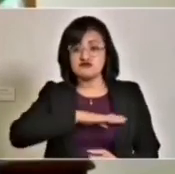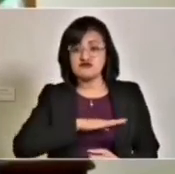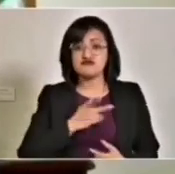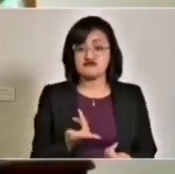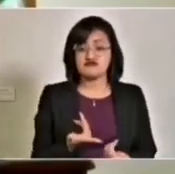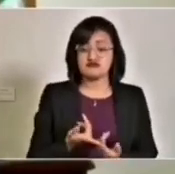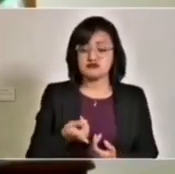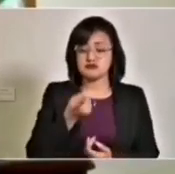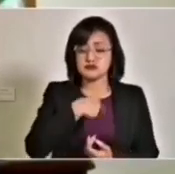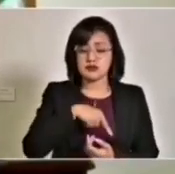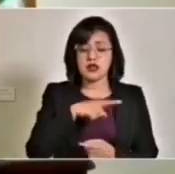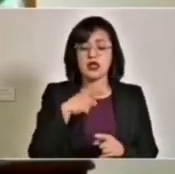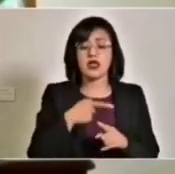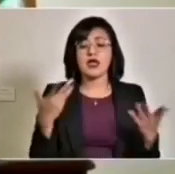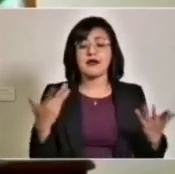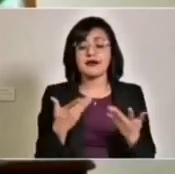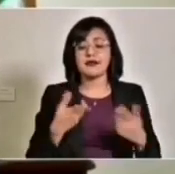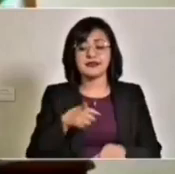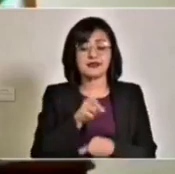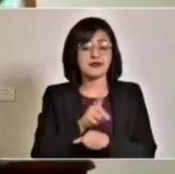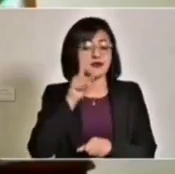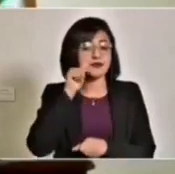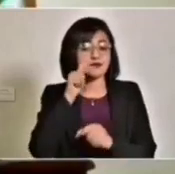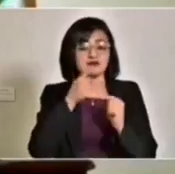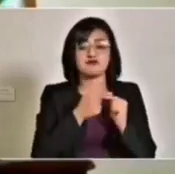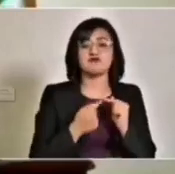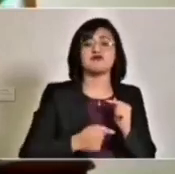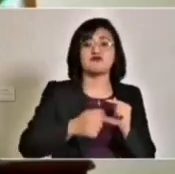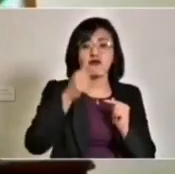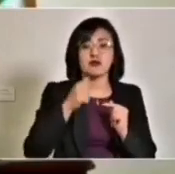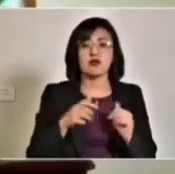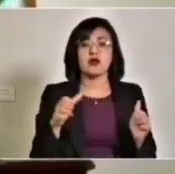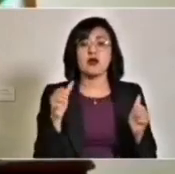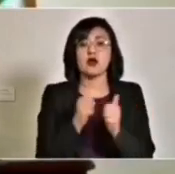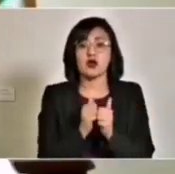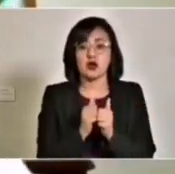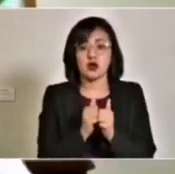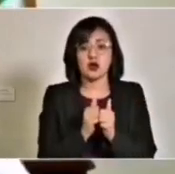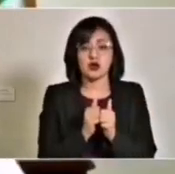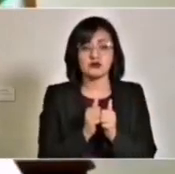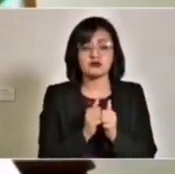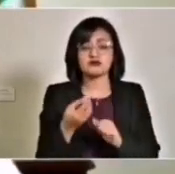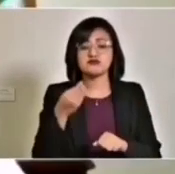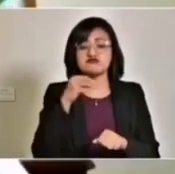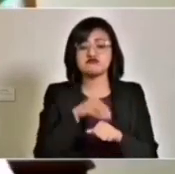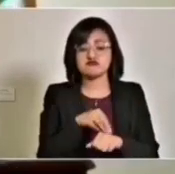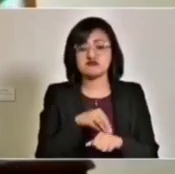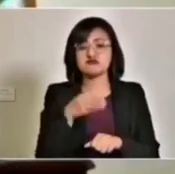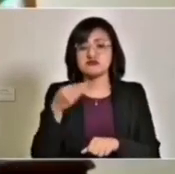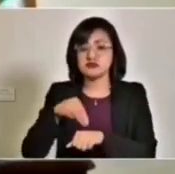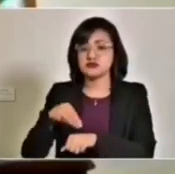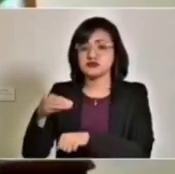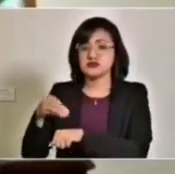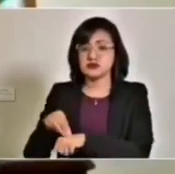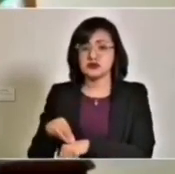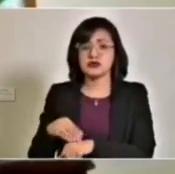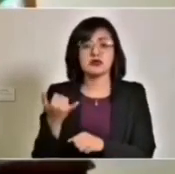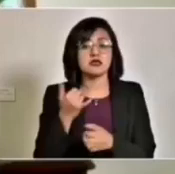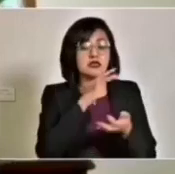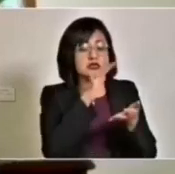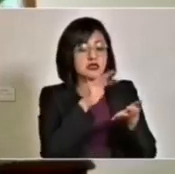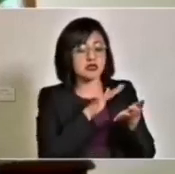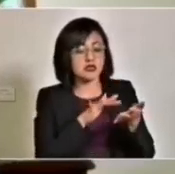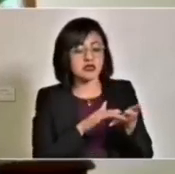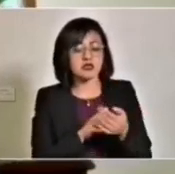desarrollando a partir del día de mañana, primero de septiembre, con la colocación y lectura